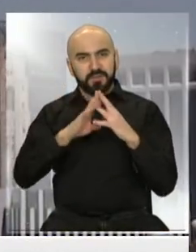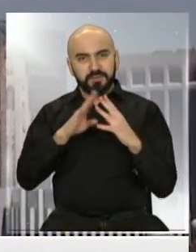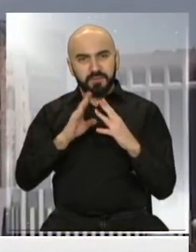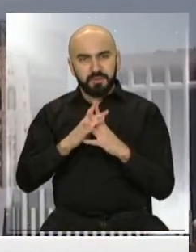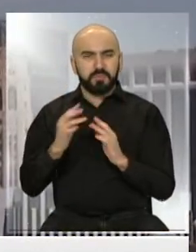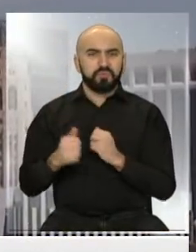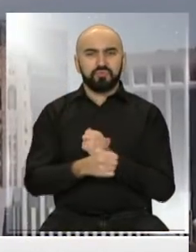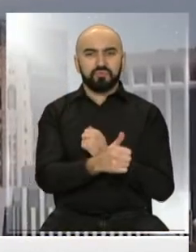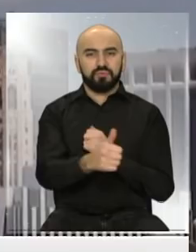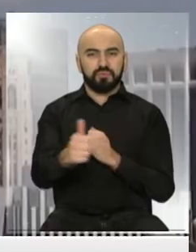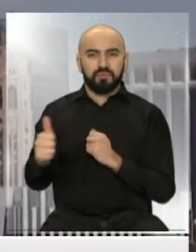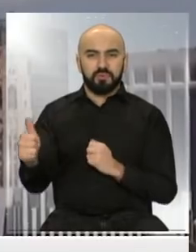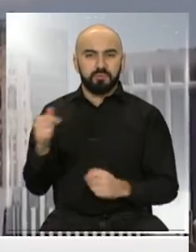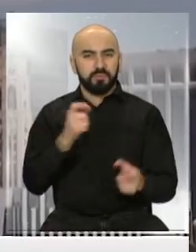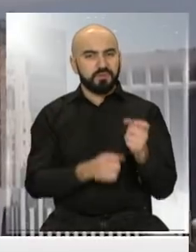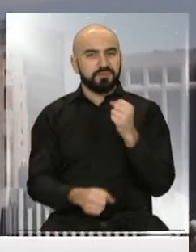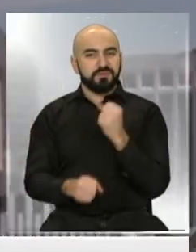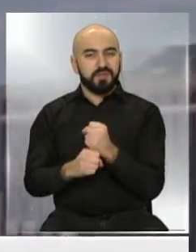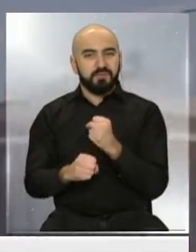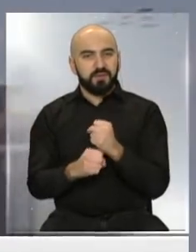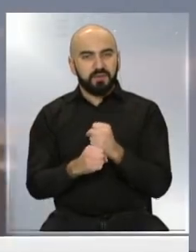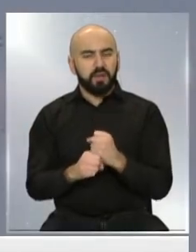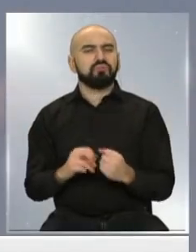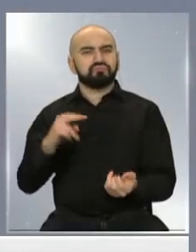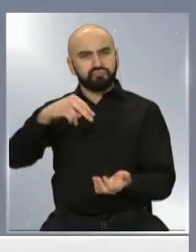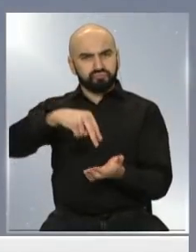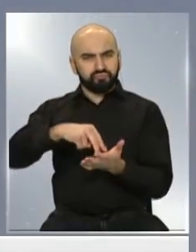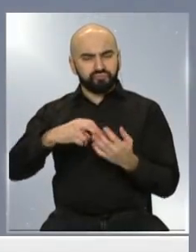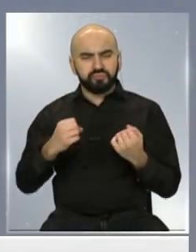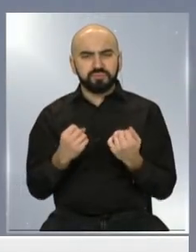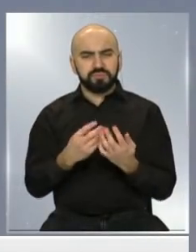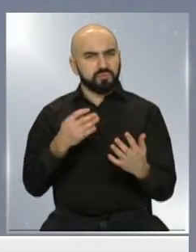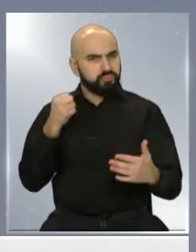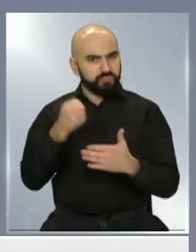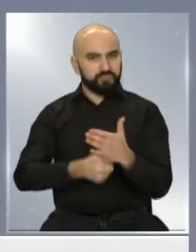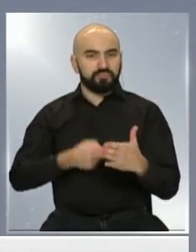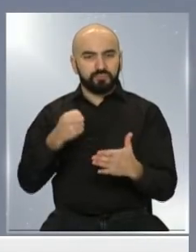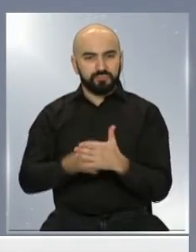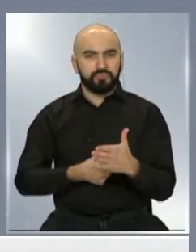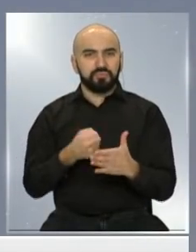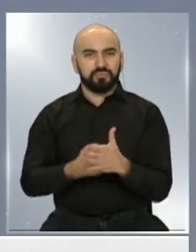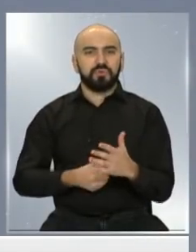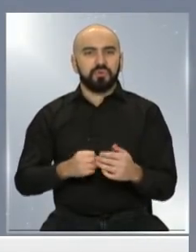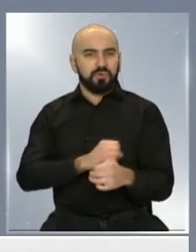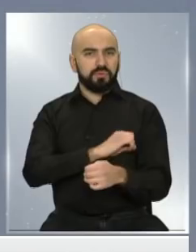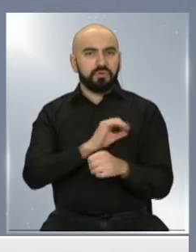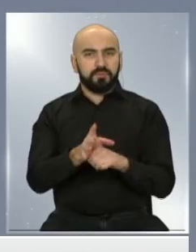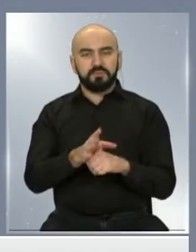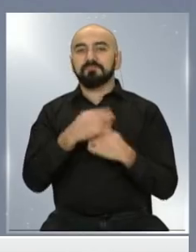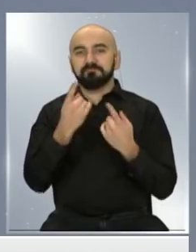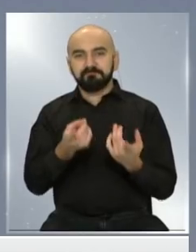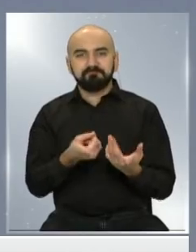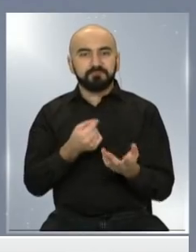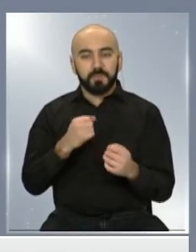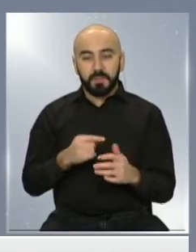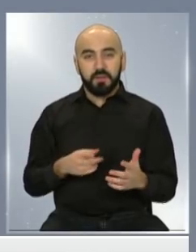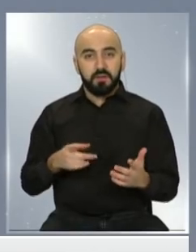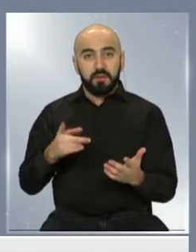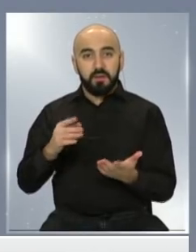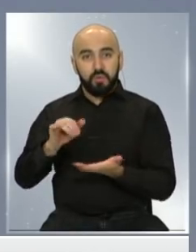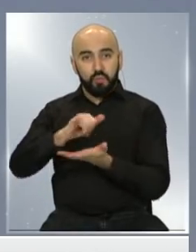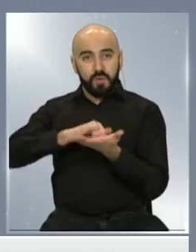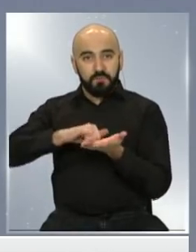todos los trabajadores que son esenciales que han estado ahí, en la primera línea de combate de la pandemia. Es que el Estado de Nueva York es el